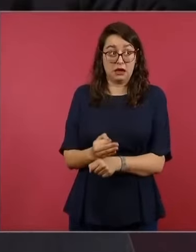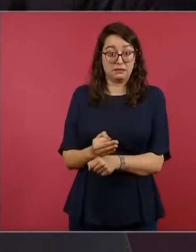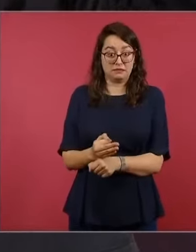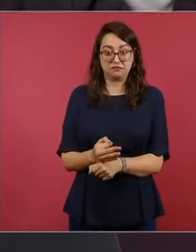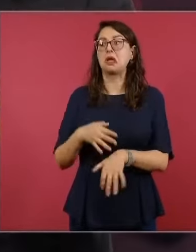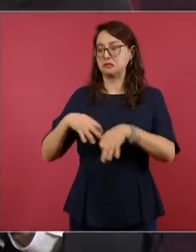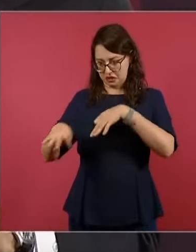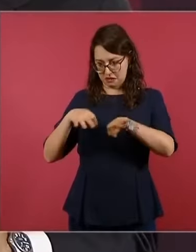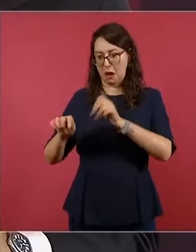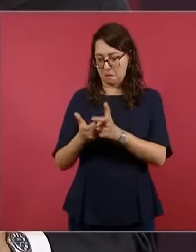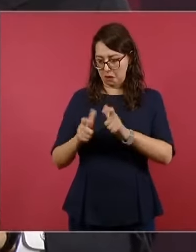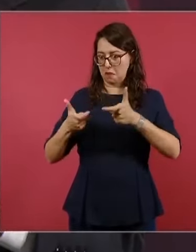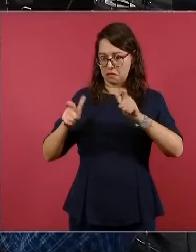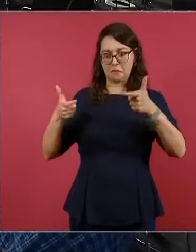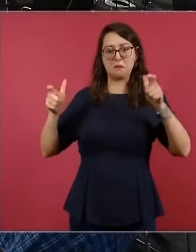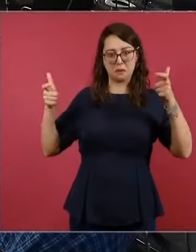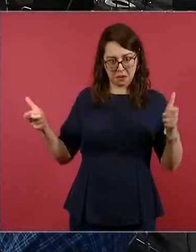de que hay empleo. Gracias. Gracias. Gracias. Gracias. Gracias. Gracias. Gracias.